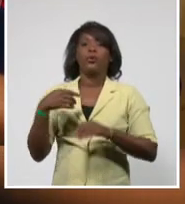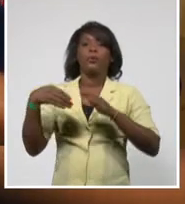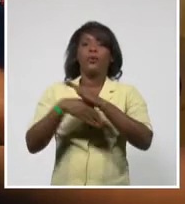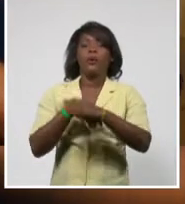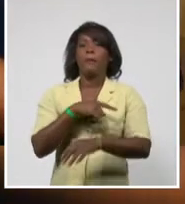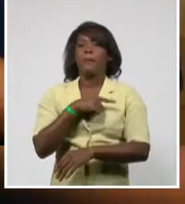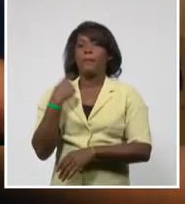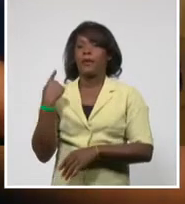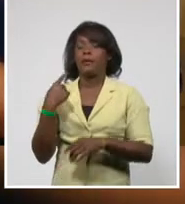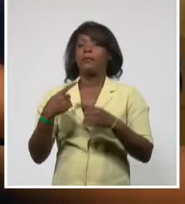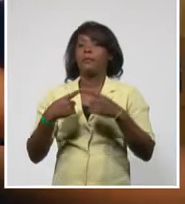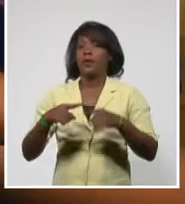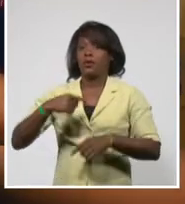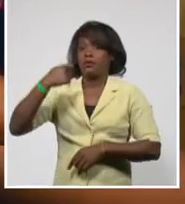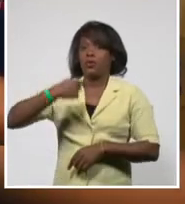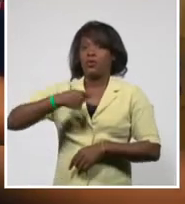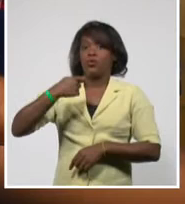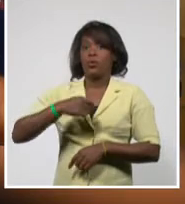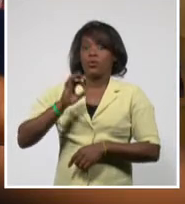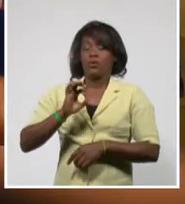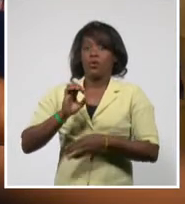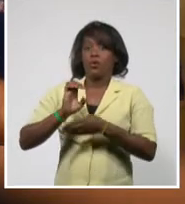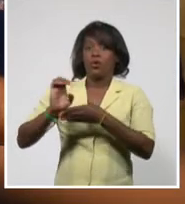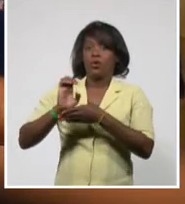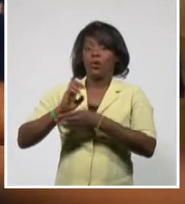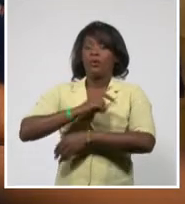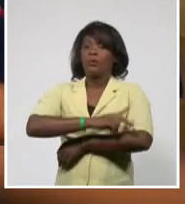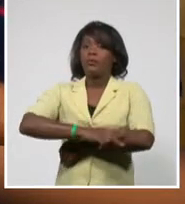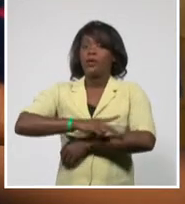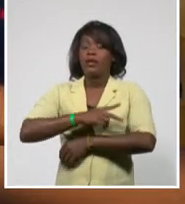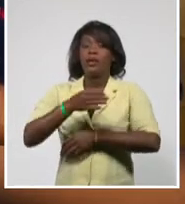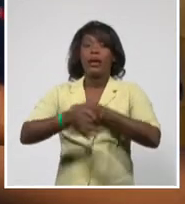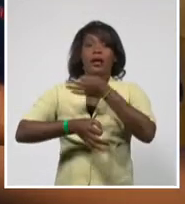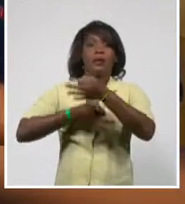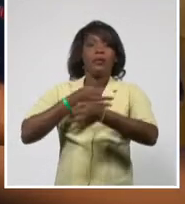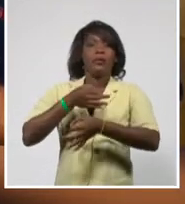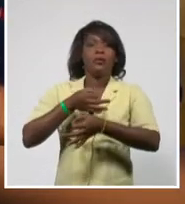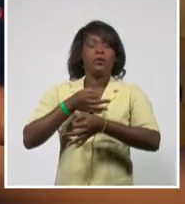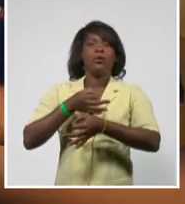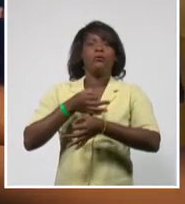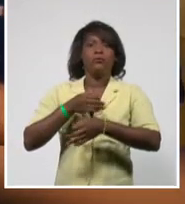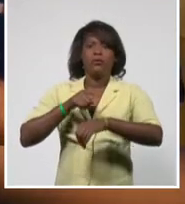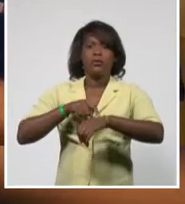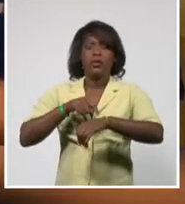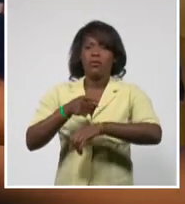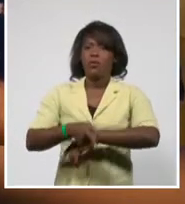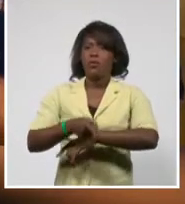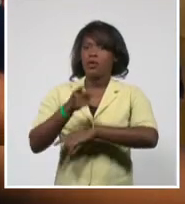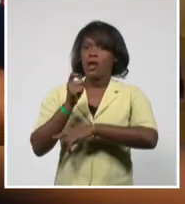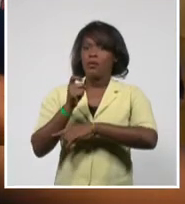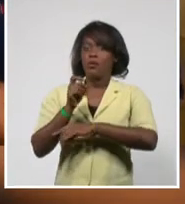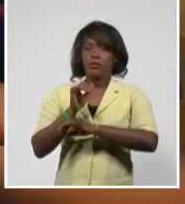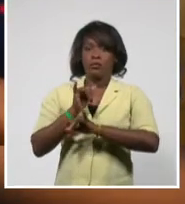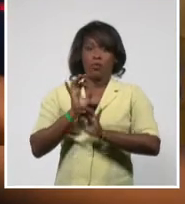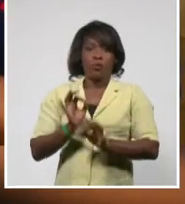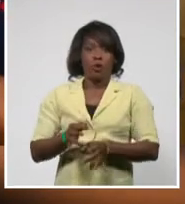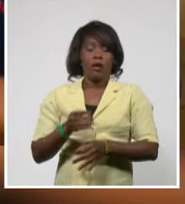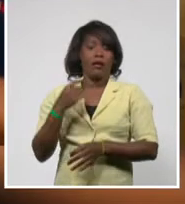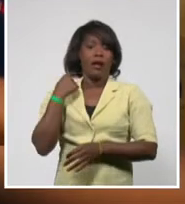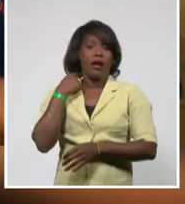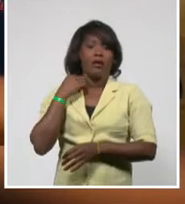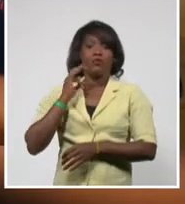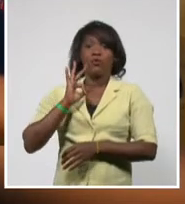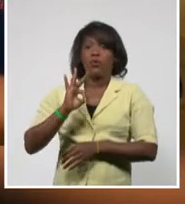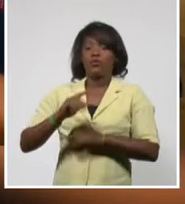de la Corte Nacional de Justicia de Ecuador ratificó en tiempos récord, déjeme decirle, la sentencia de ocho años en contra de